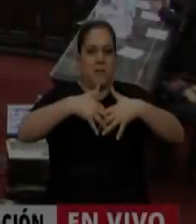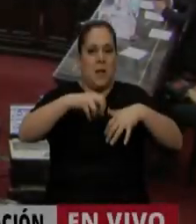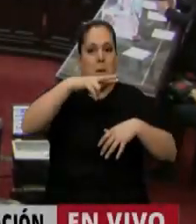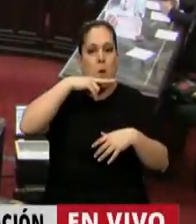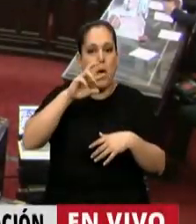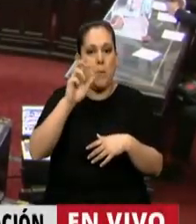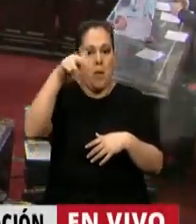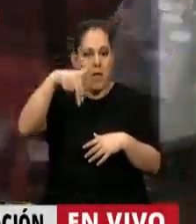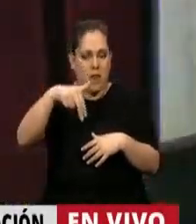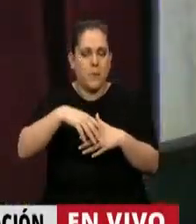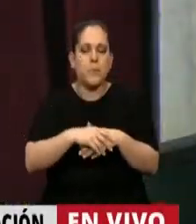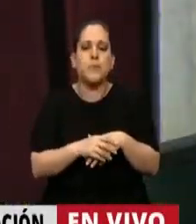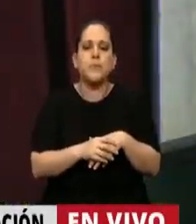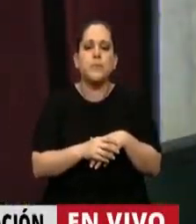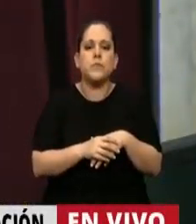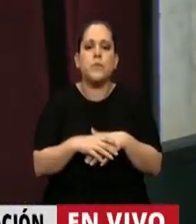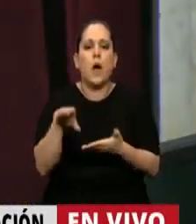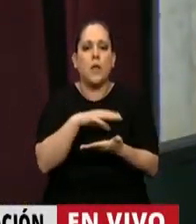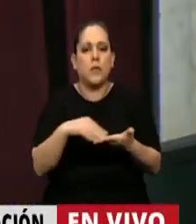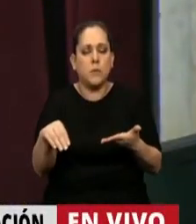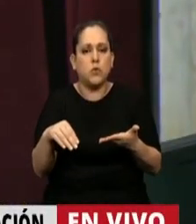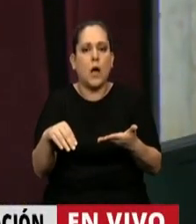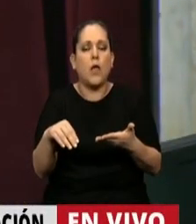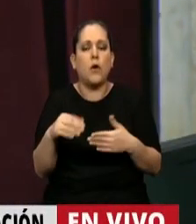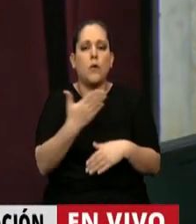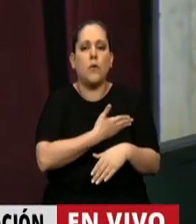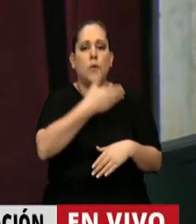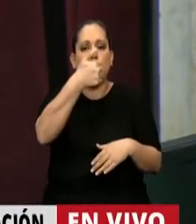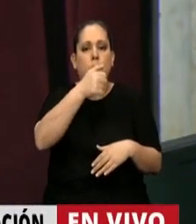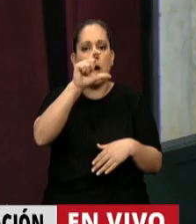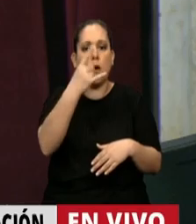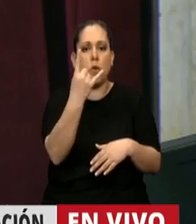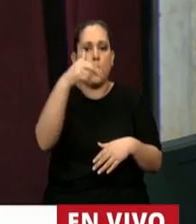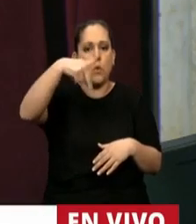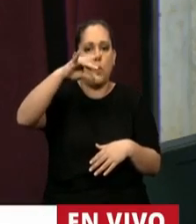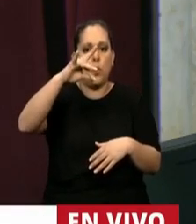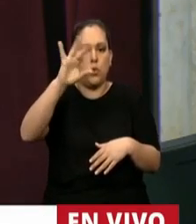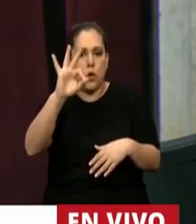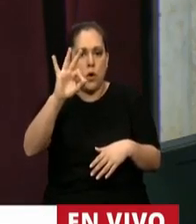Gracias, en el uso de la palabra, el diputado Facundo Suárez Lastra.